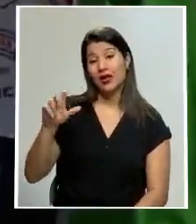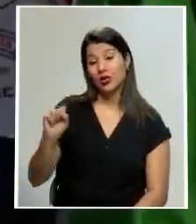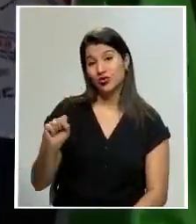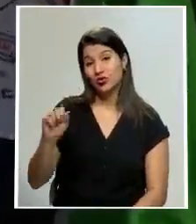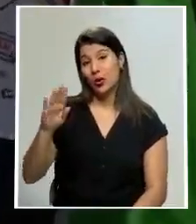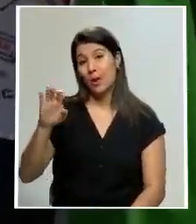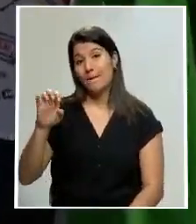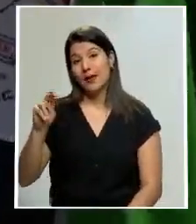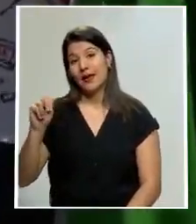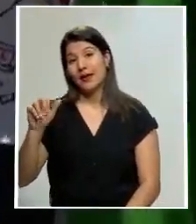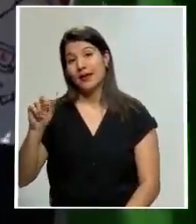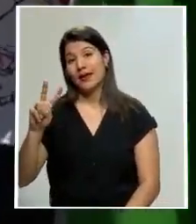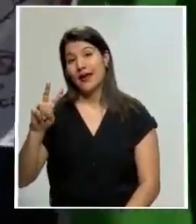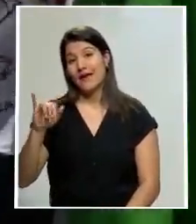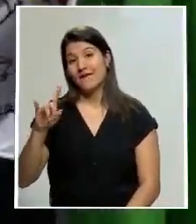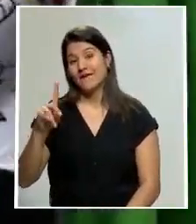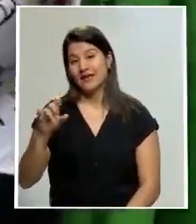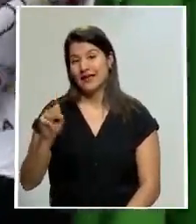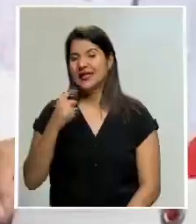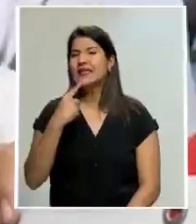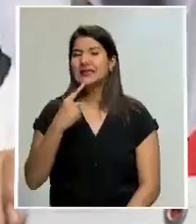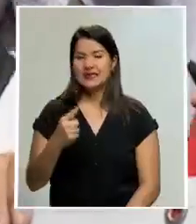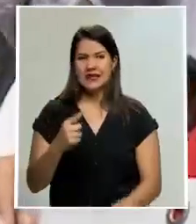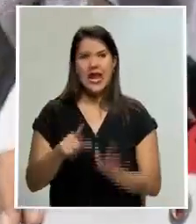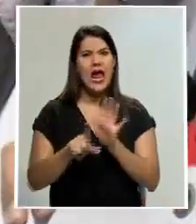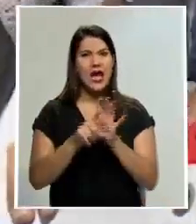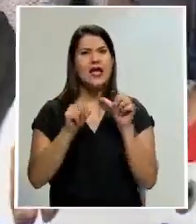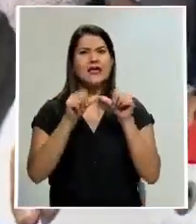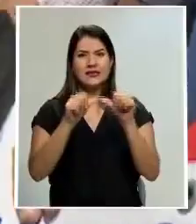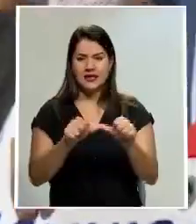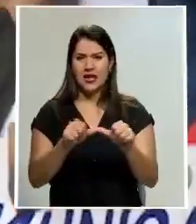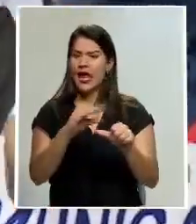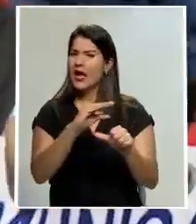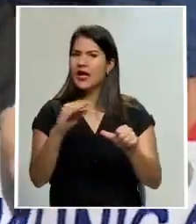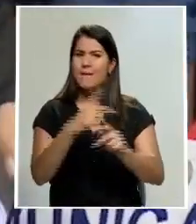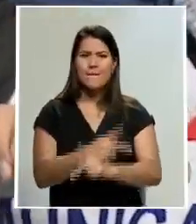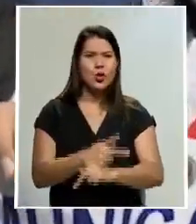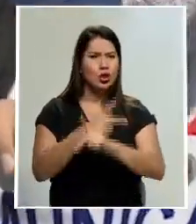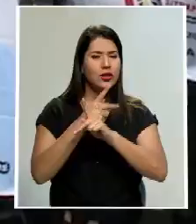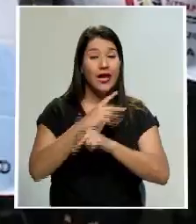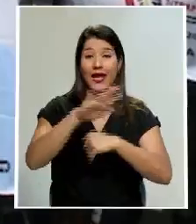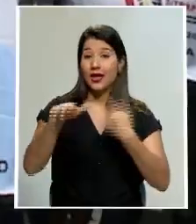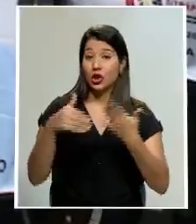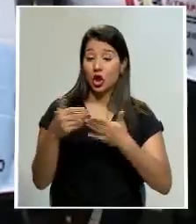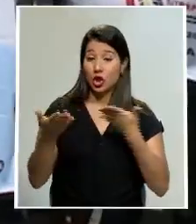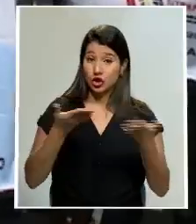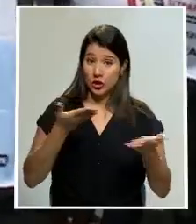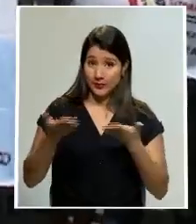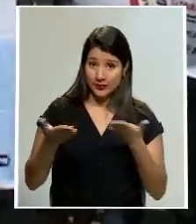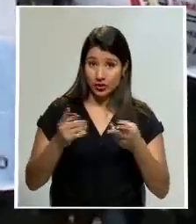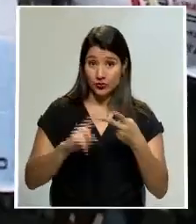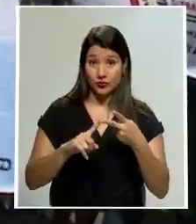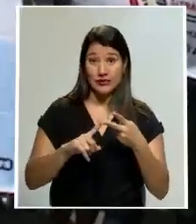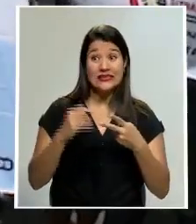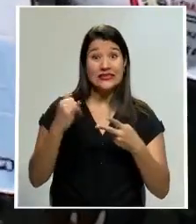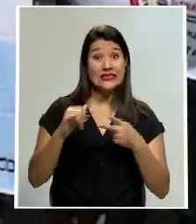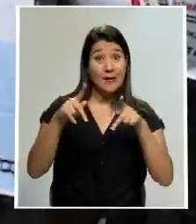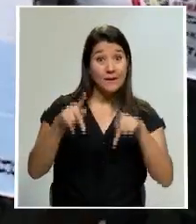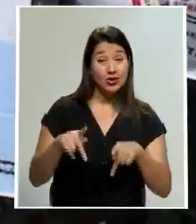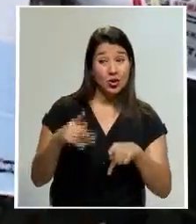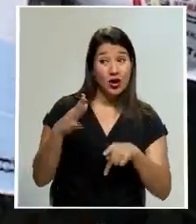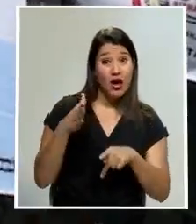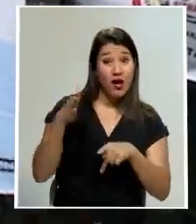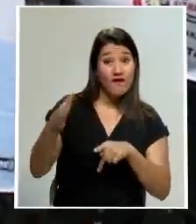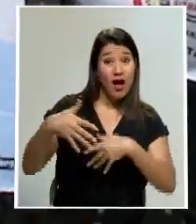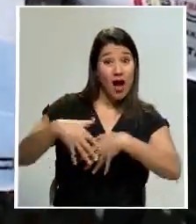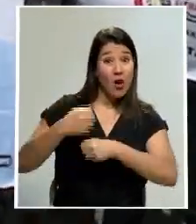sigue vigente y quedan protegidos todos los servicios esenciales en medio de una huelga. Tampoco se pagará salarios en huelgas ilegales.